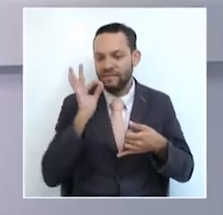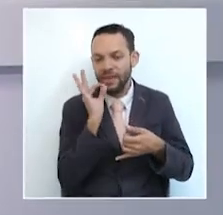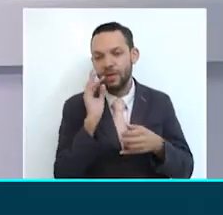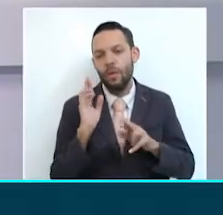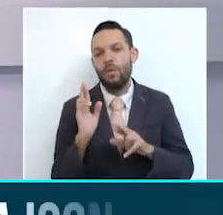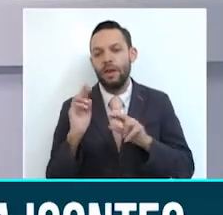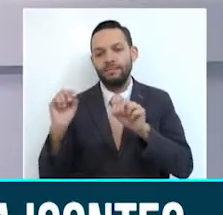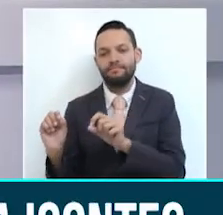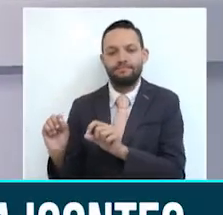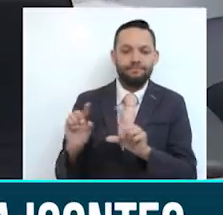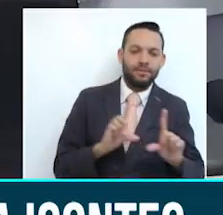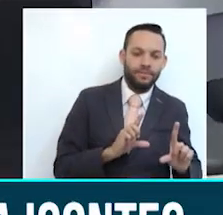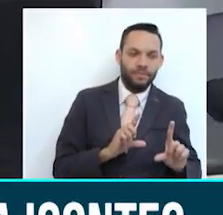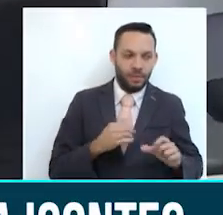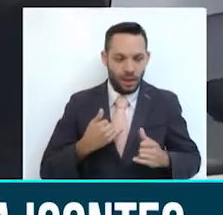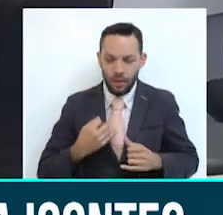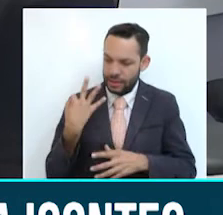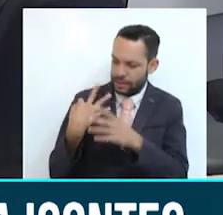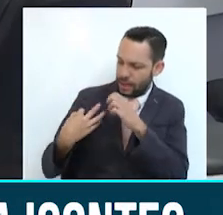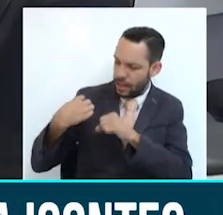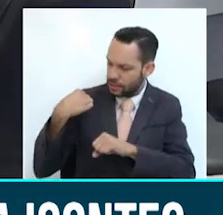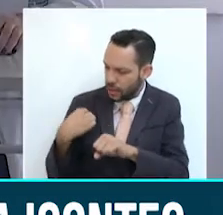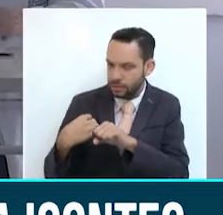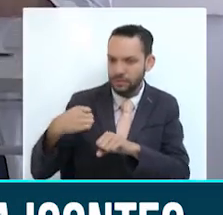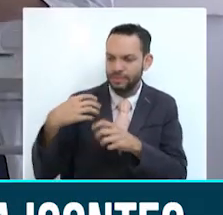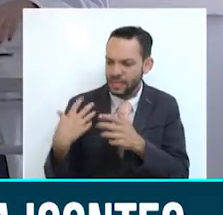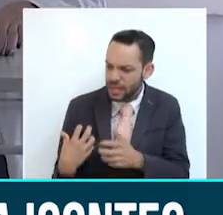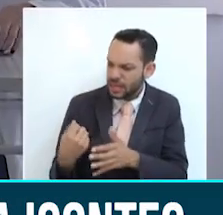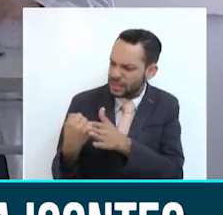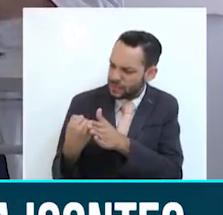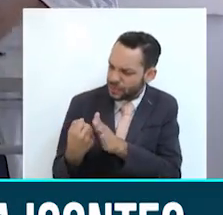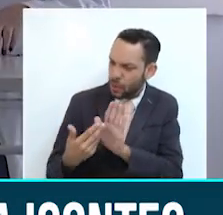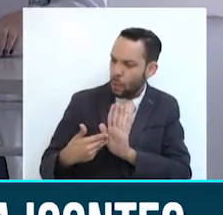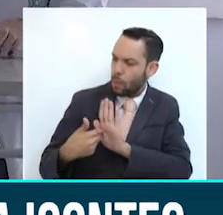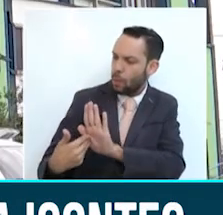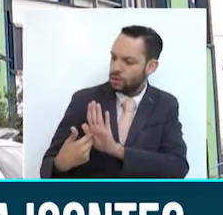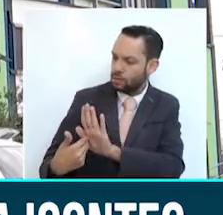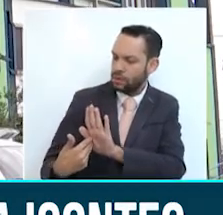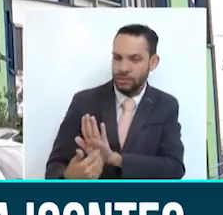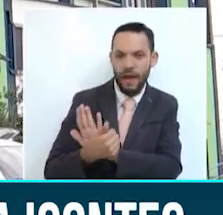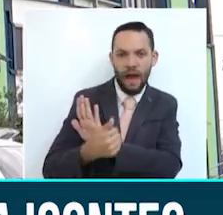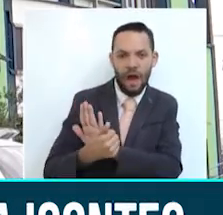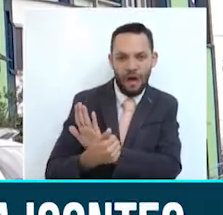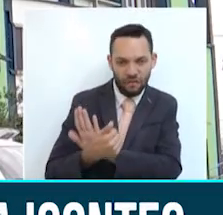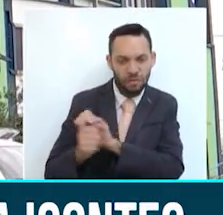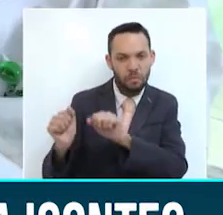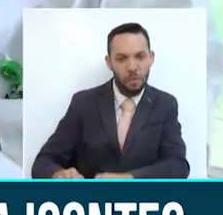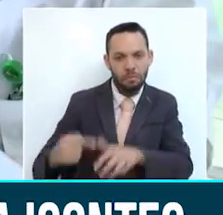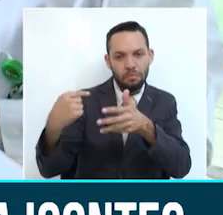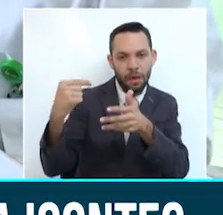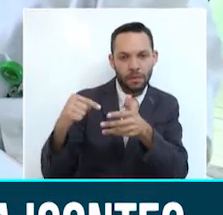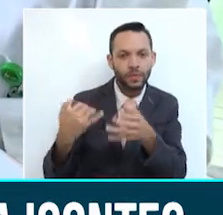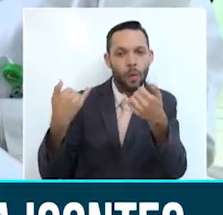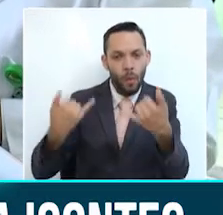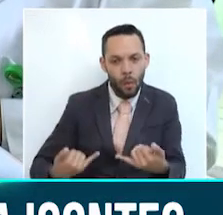En este camino que se emprendió hace tres años para lograr la acreditación de alta calidad, el Hospital Departamental San Juan de Dios hoy se realizó la entrega